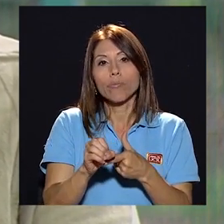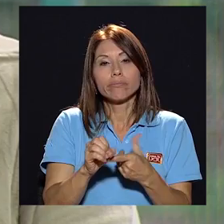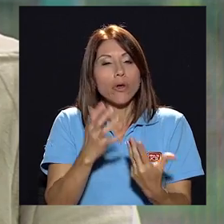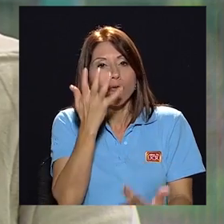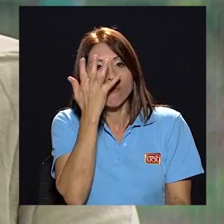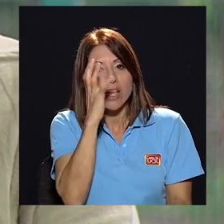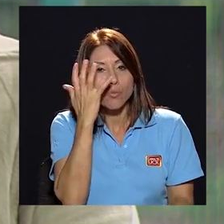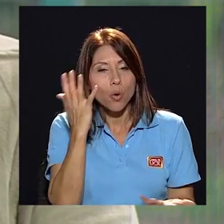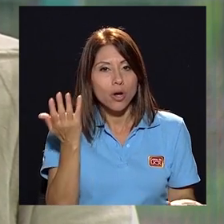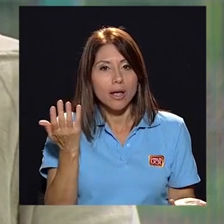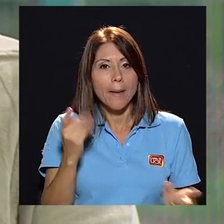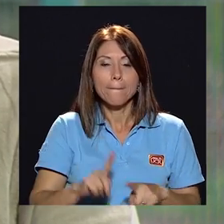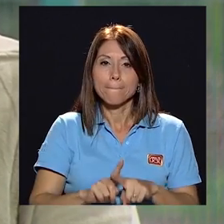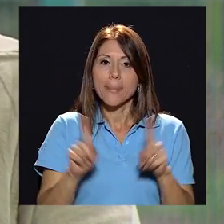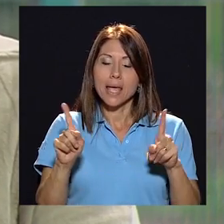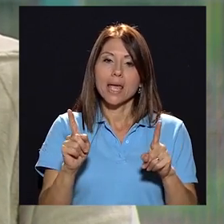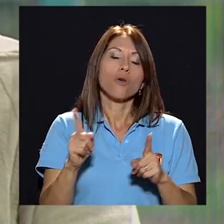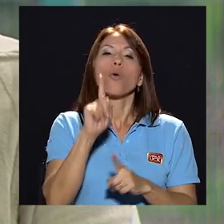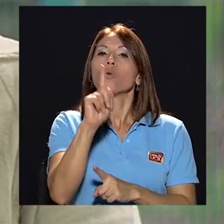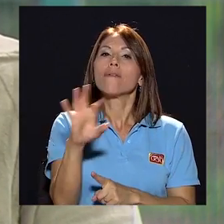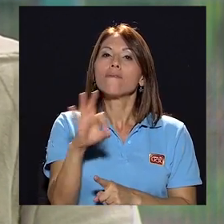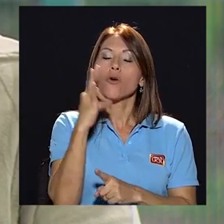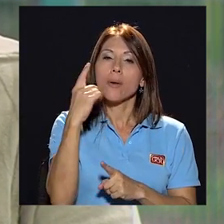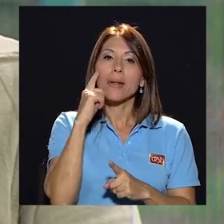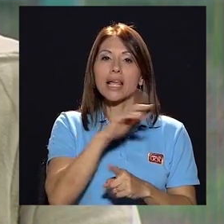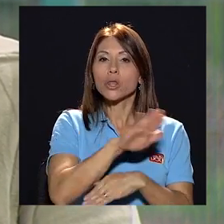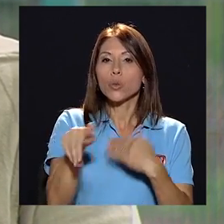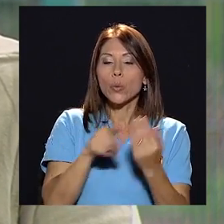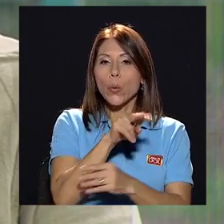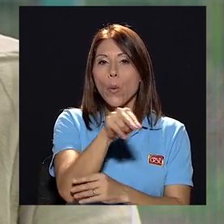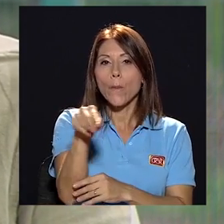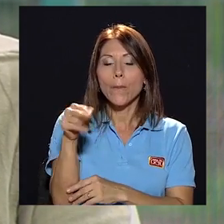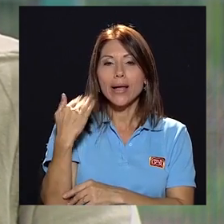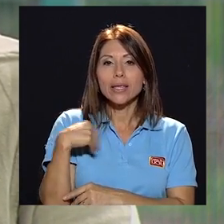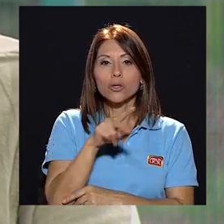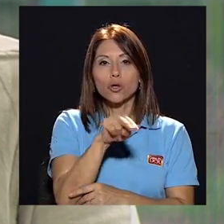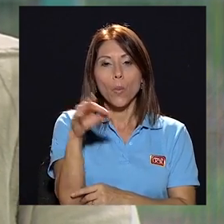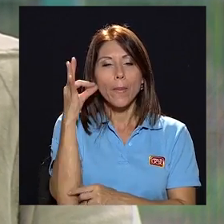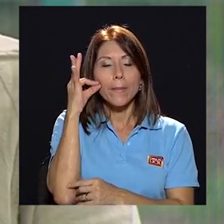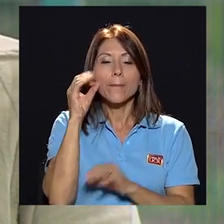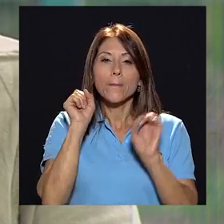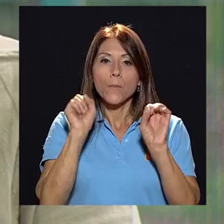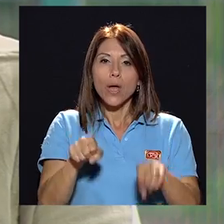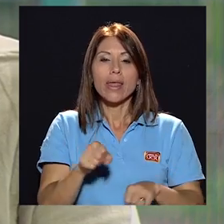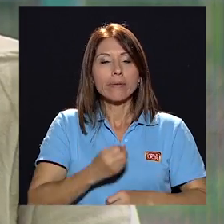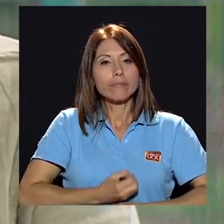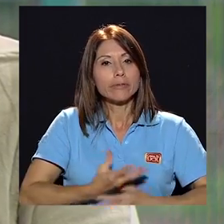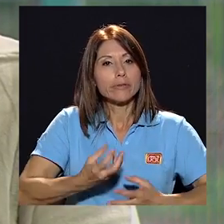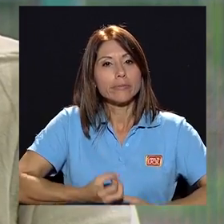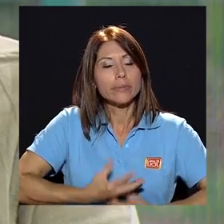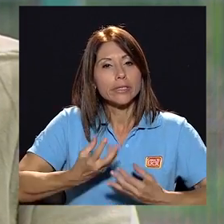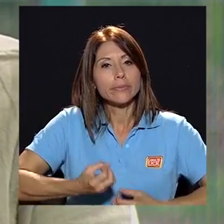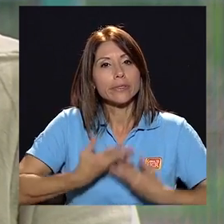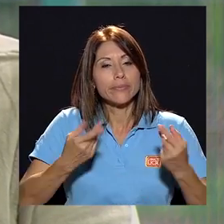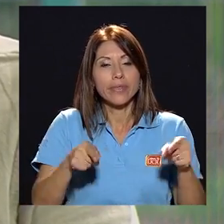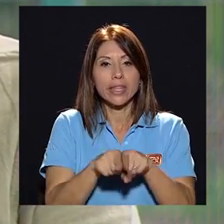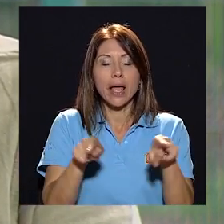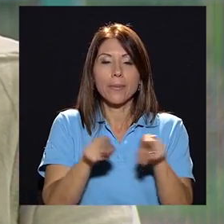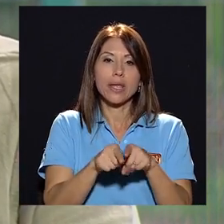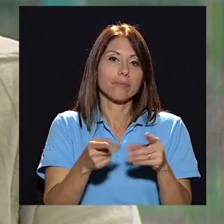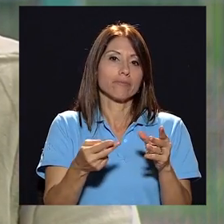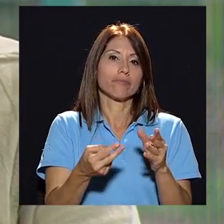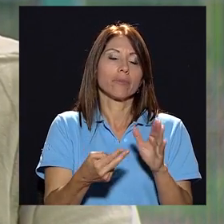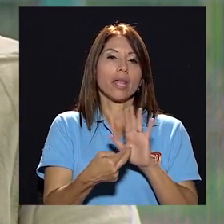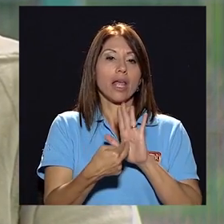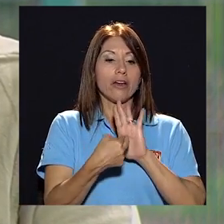un Facebook, pero que haya un espacio donde realmente los compañeros y compañeras puedan manifestar sus inquietudes y también